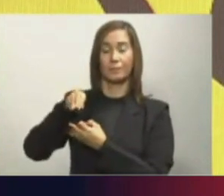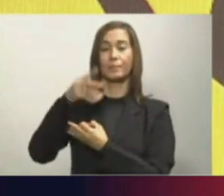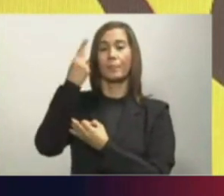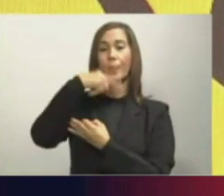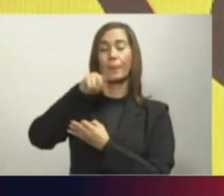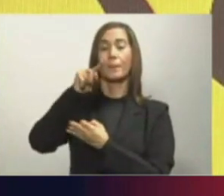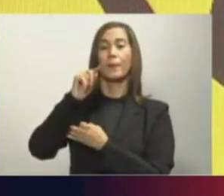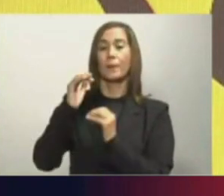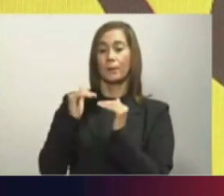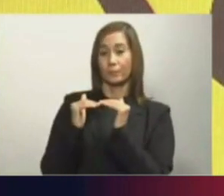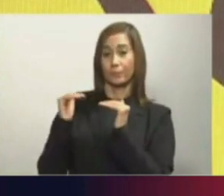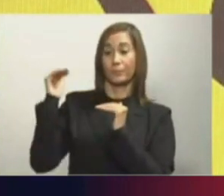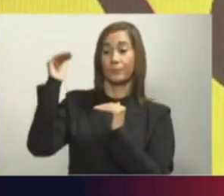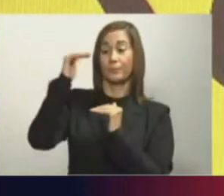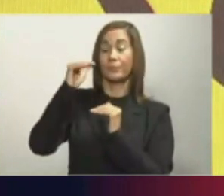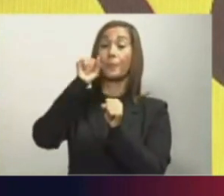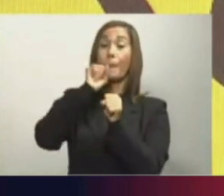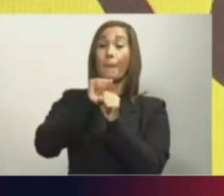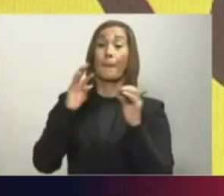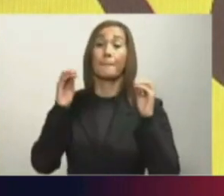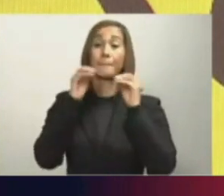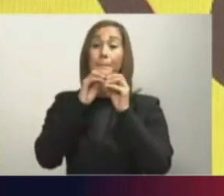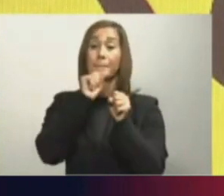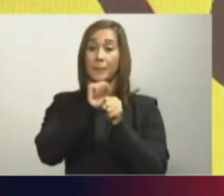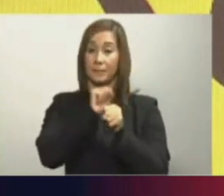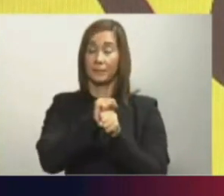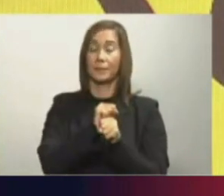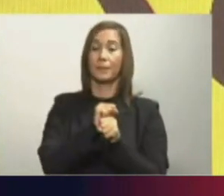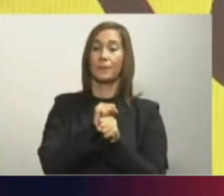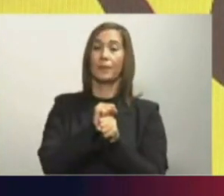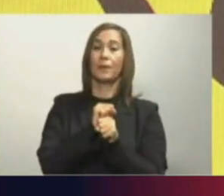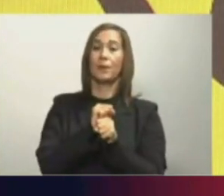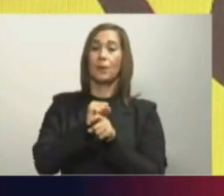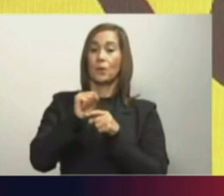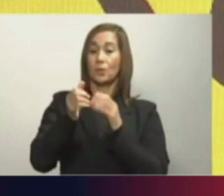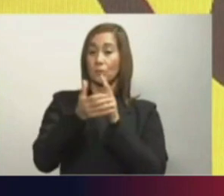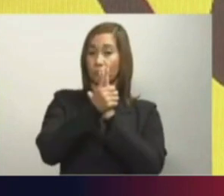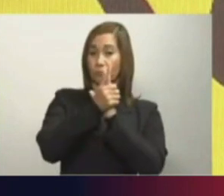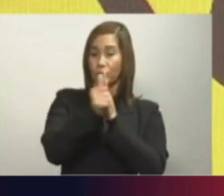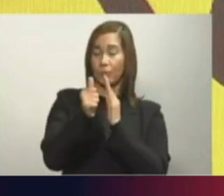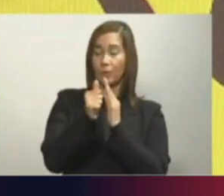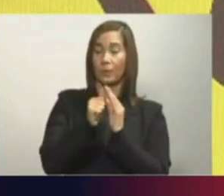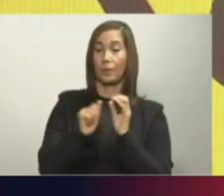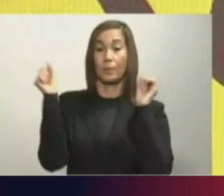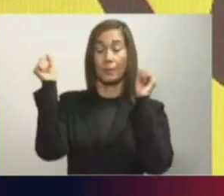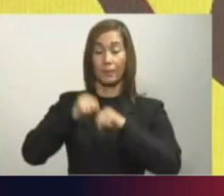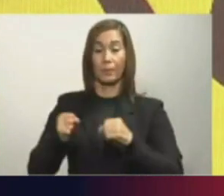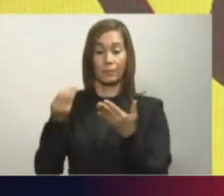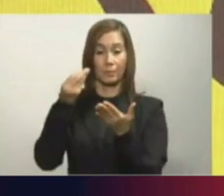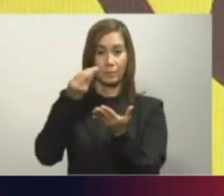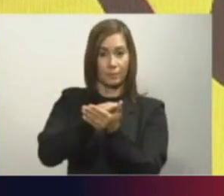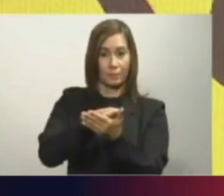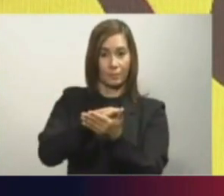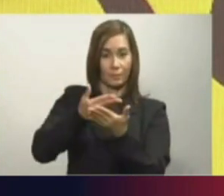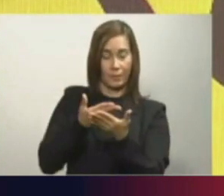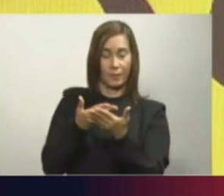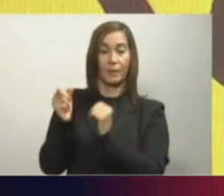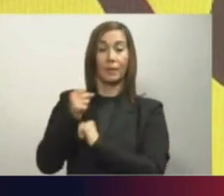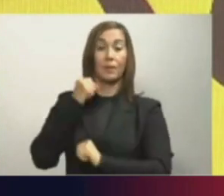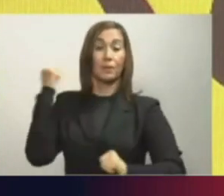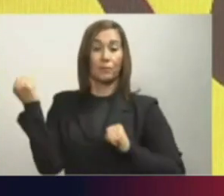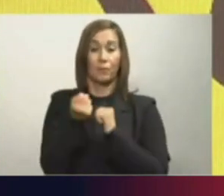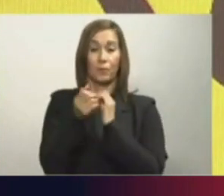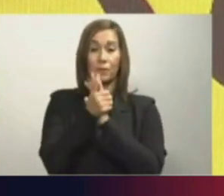elevar su empleabilidad, incrementar su capacidad de generar ingresos y fortalecer su capacidad